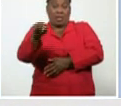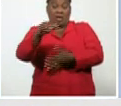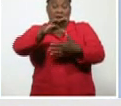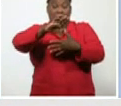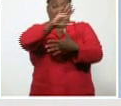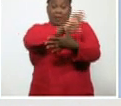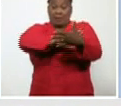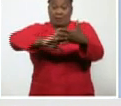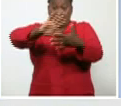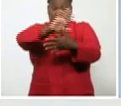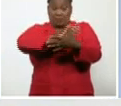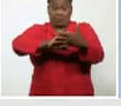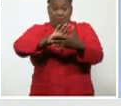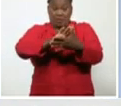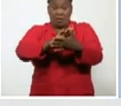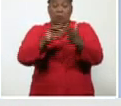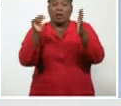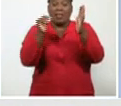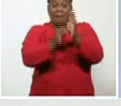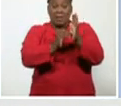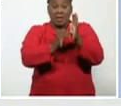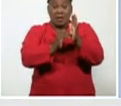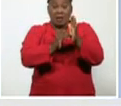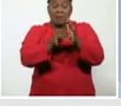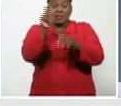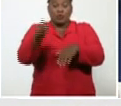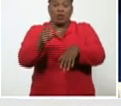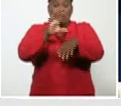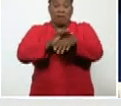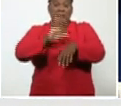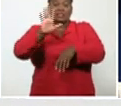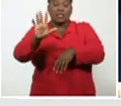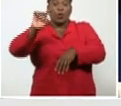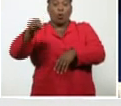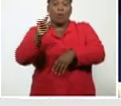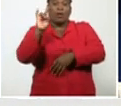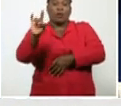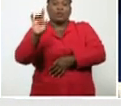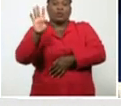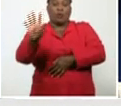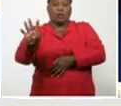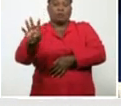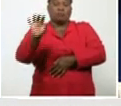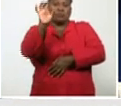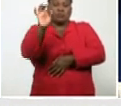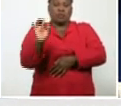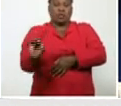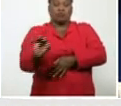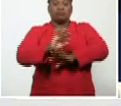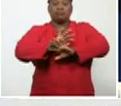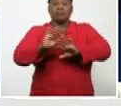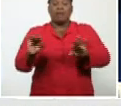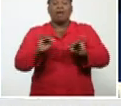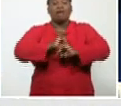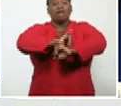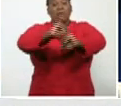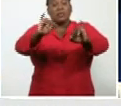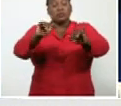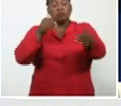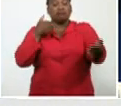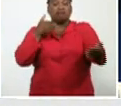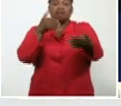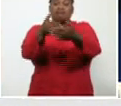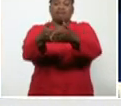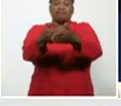y una letalidad, de cinco, coma, noventa cuatro por ciento. Hasta aquí nuestra información, con